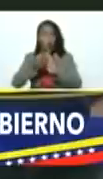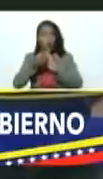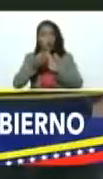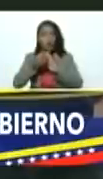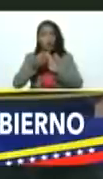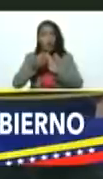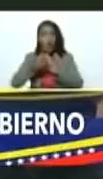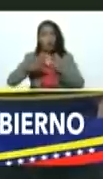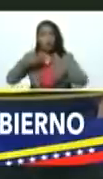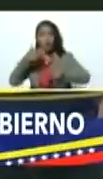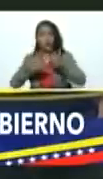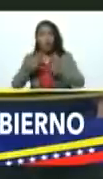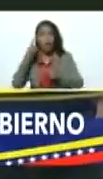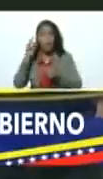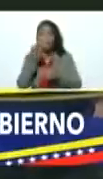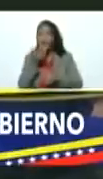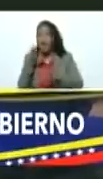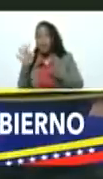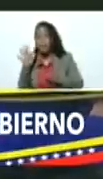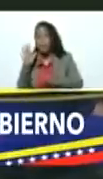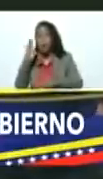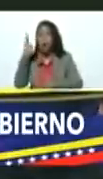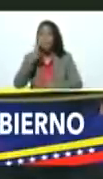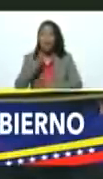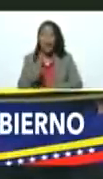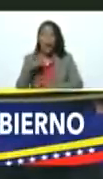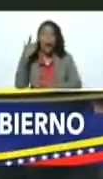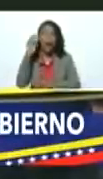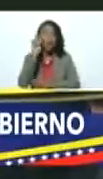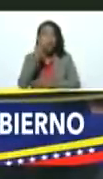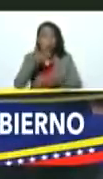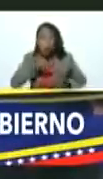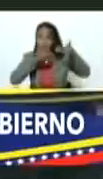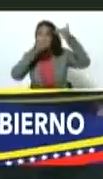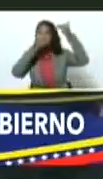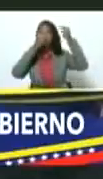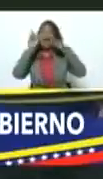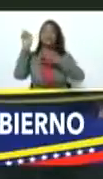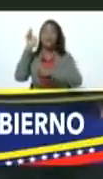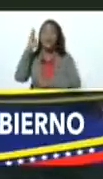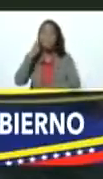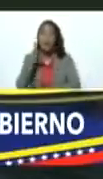delincuencia por ejemplo en Barina ha habido dos secuestros seguidos en Barina